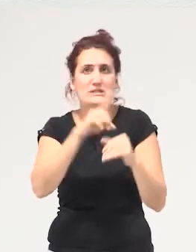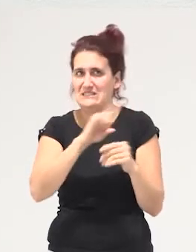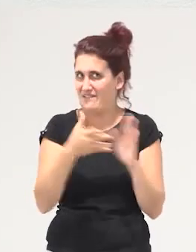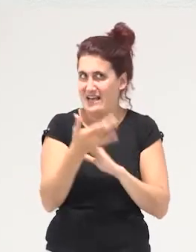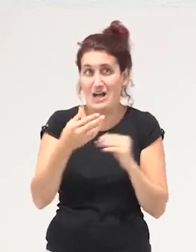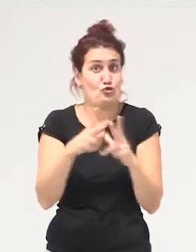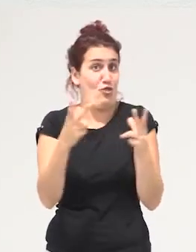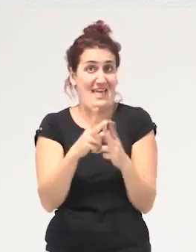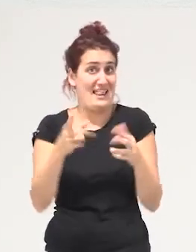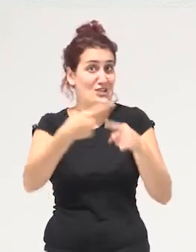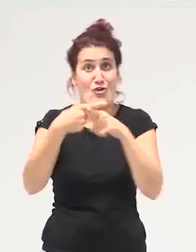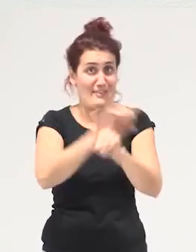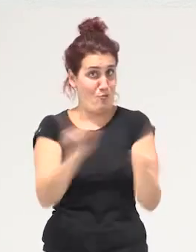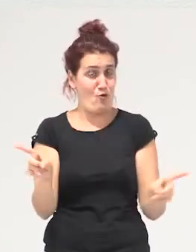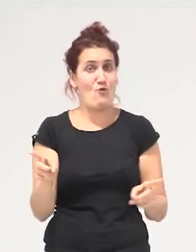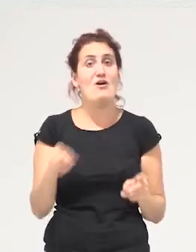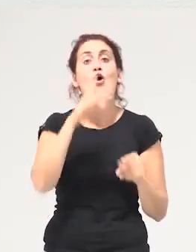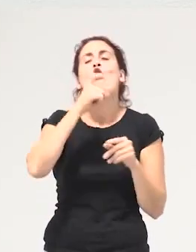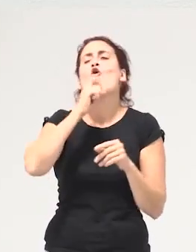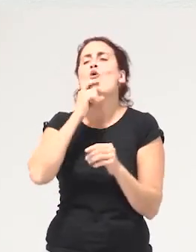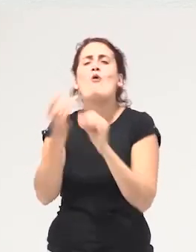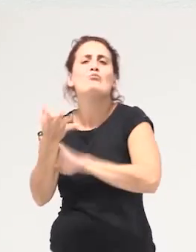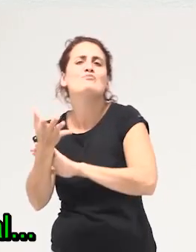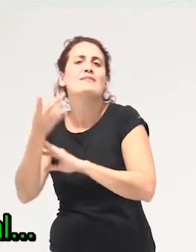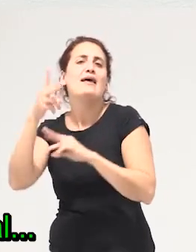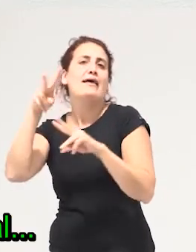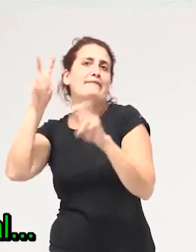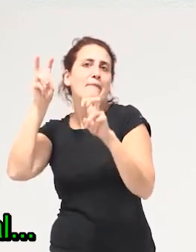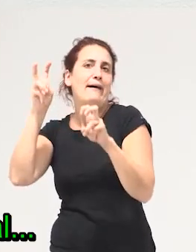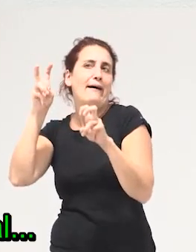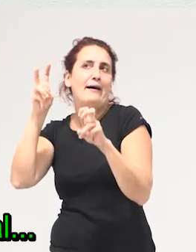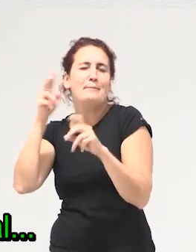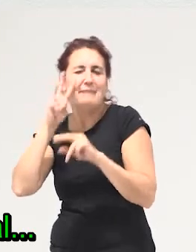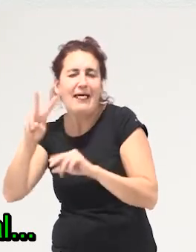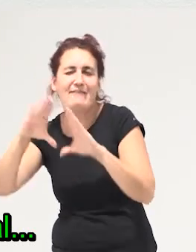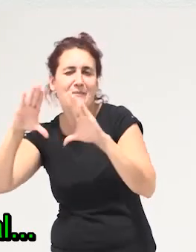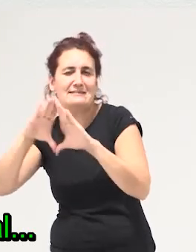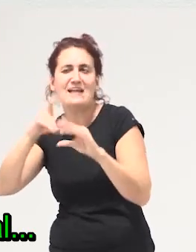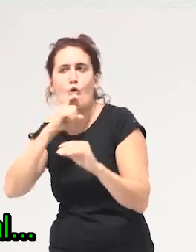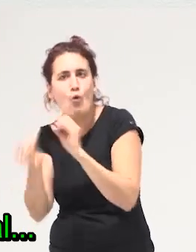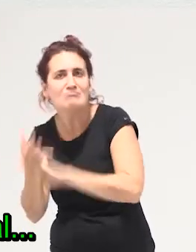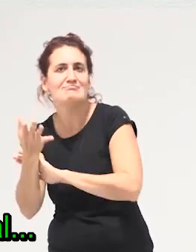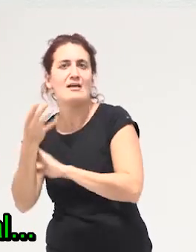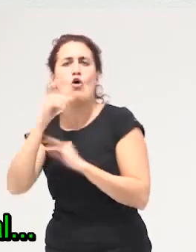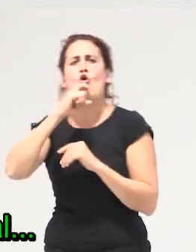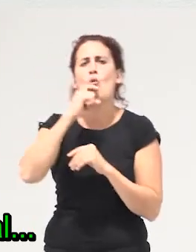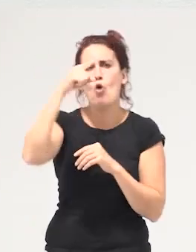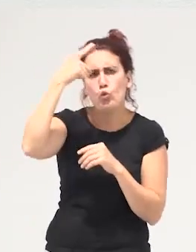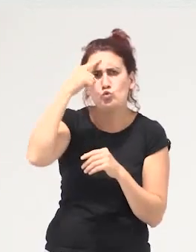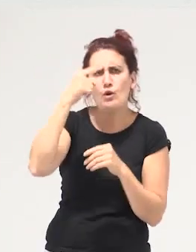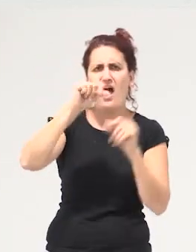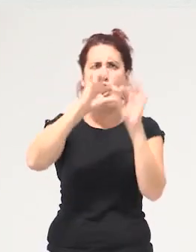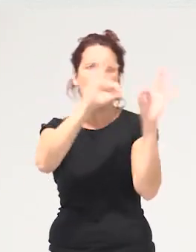¿cómo reconstruir las entidades de economía social y solidaria desde una mirada feminista? ¿cómo cambiar la cultura organizacional?